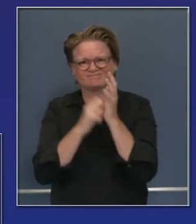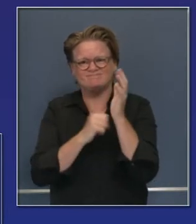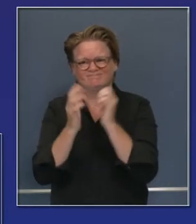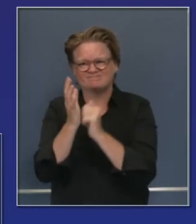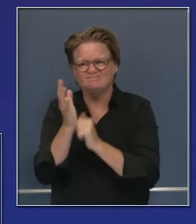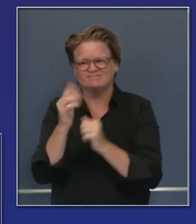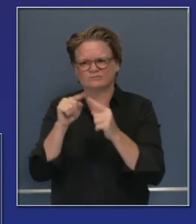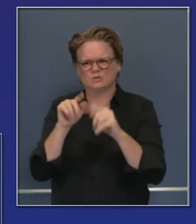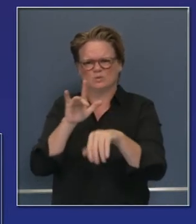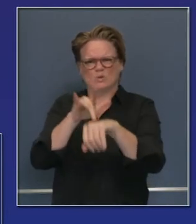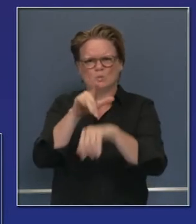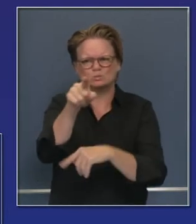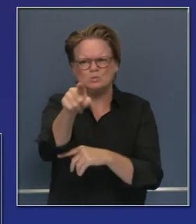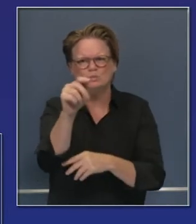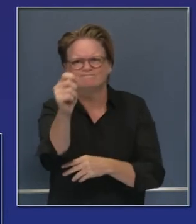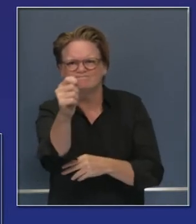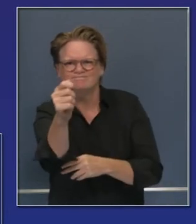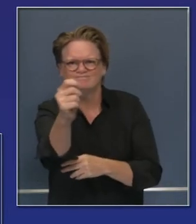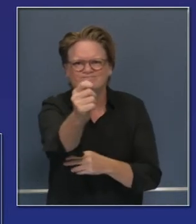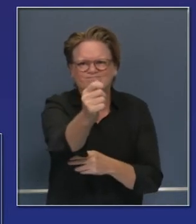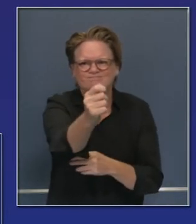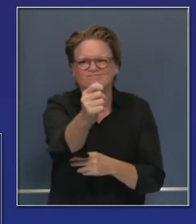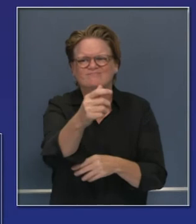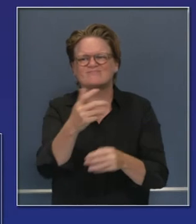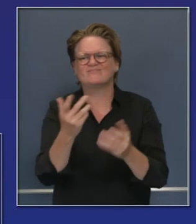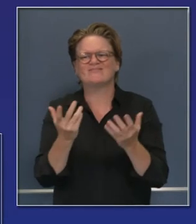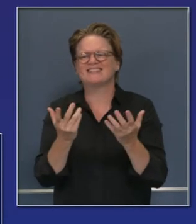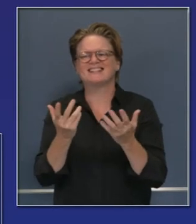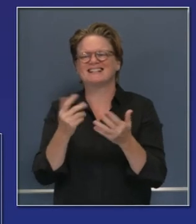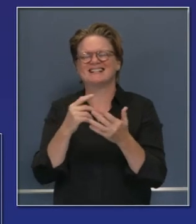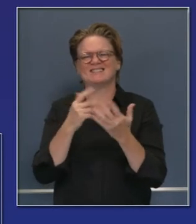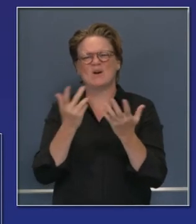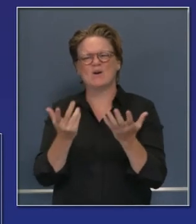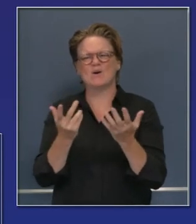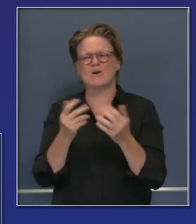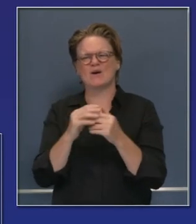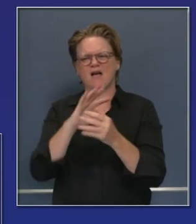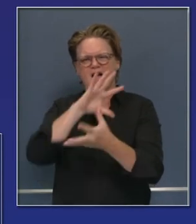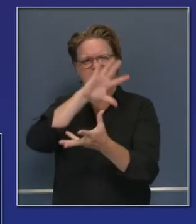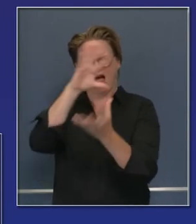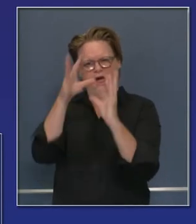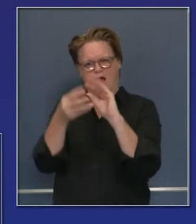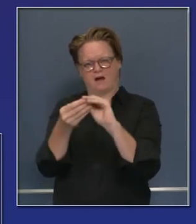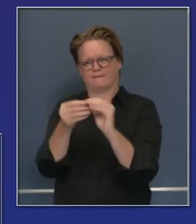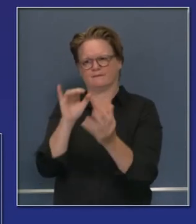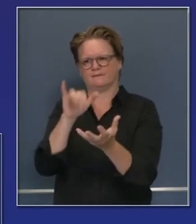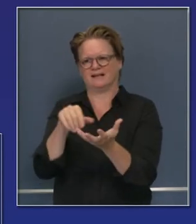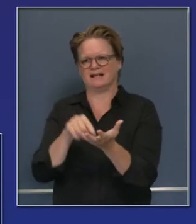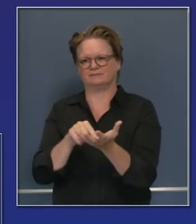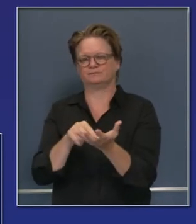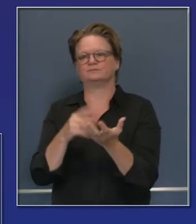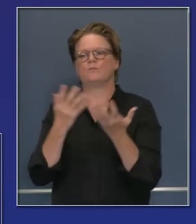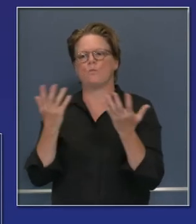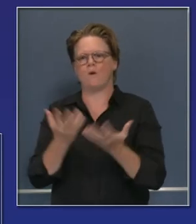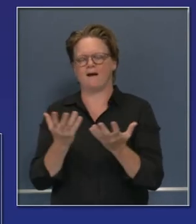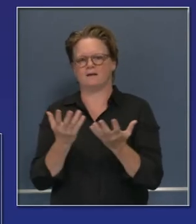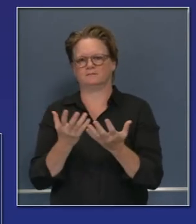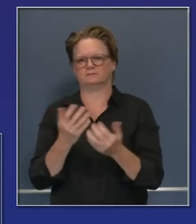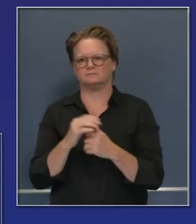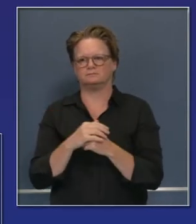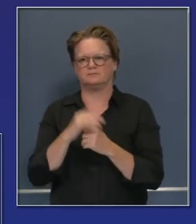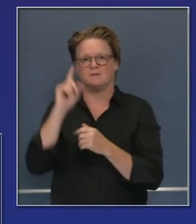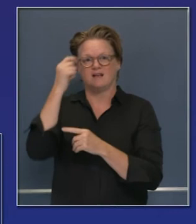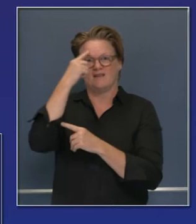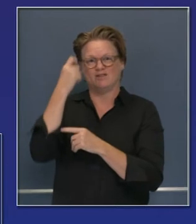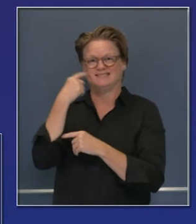para tener esta prueba eficientemente todo está incluido hay otros componentes como el gobernador describió está